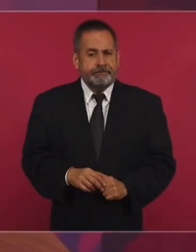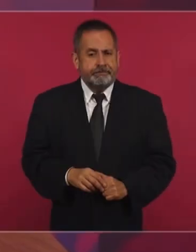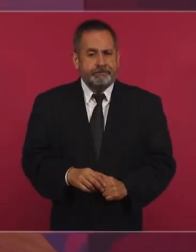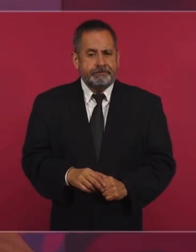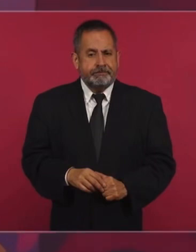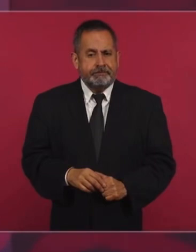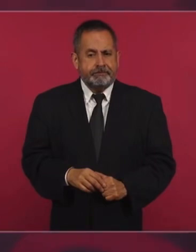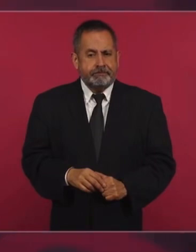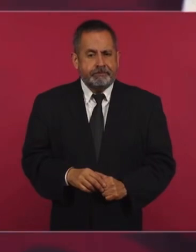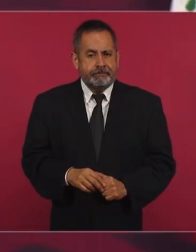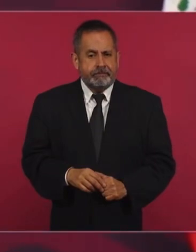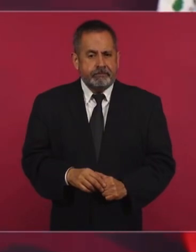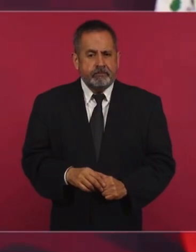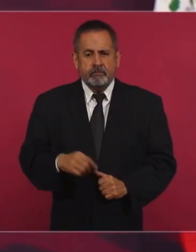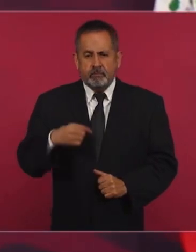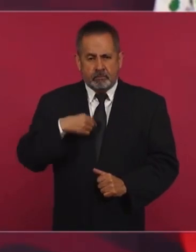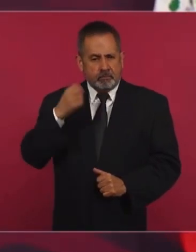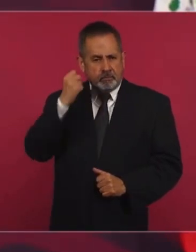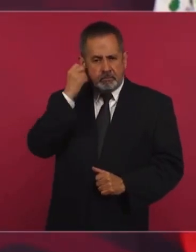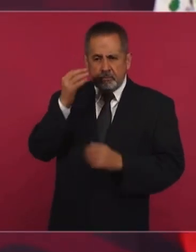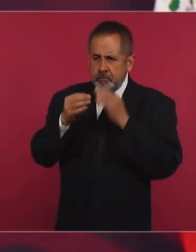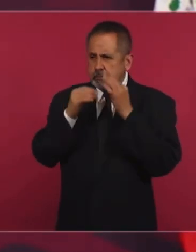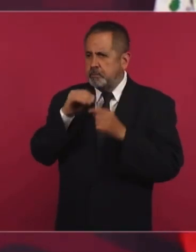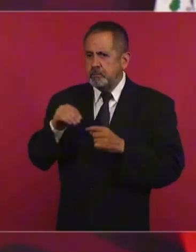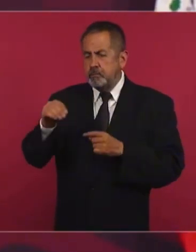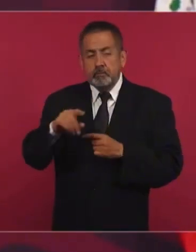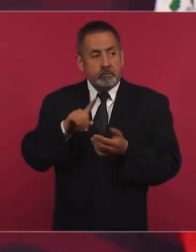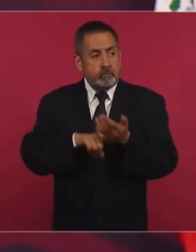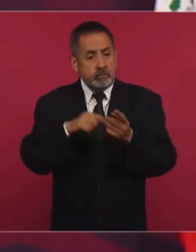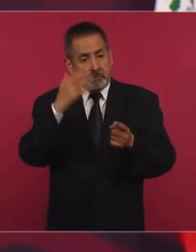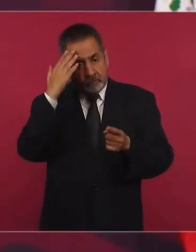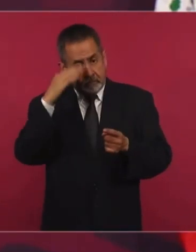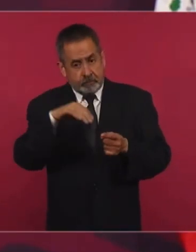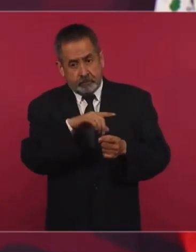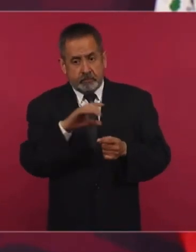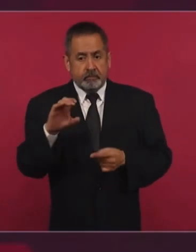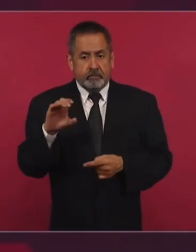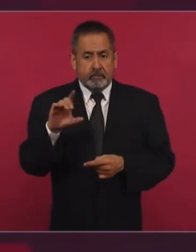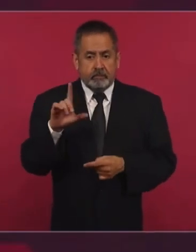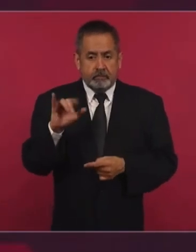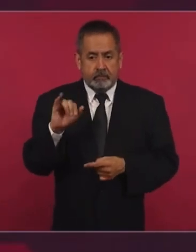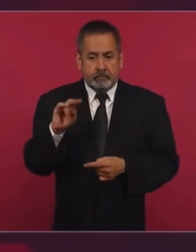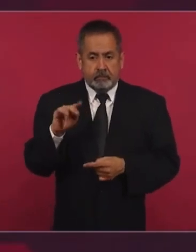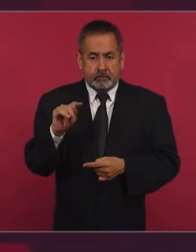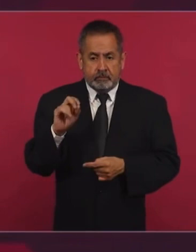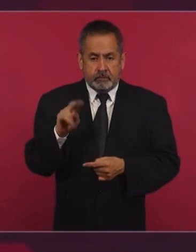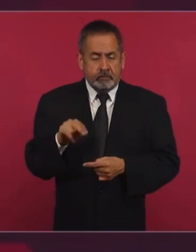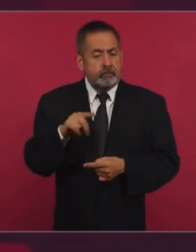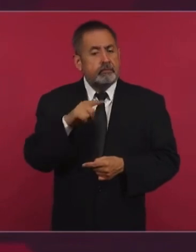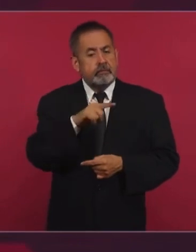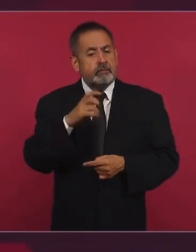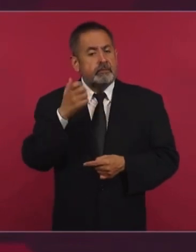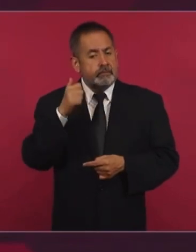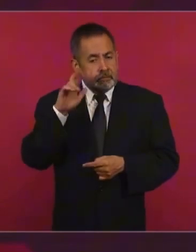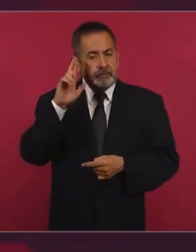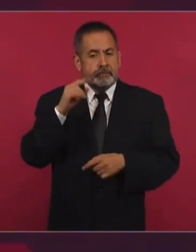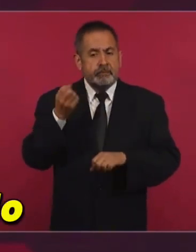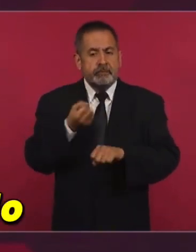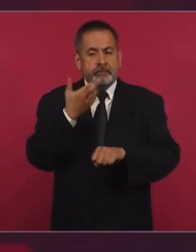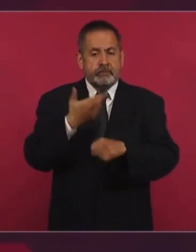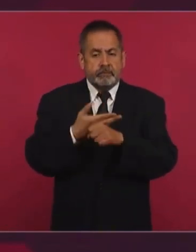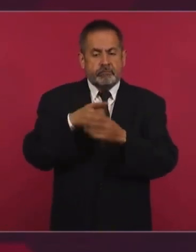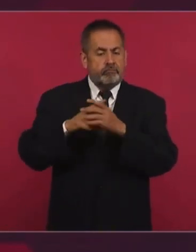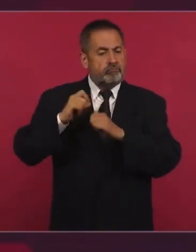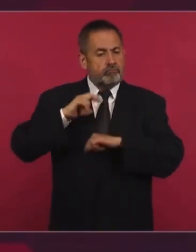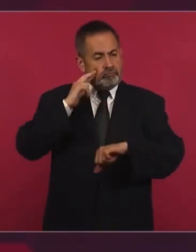en campaña la señora Clinton, que era la secretaria del Departamento